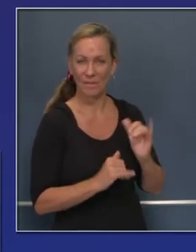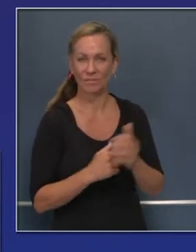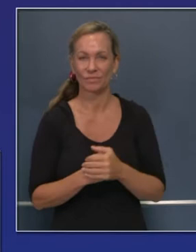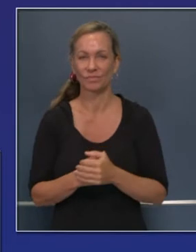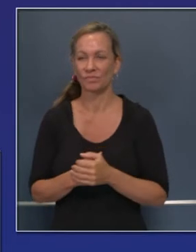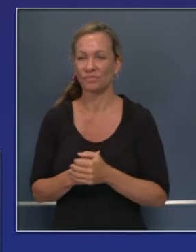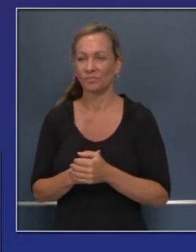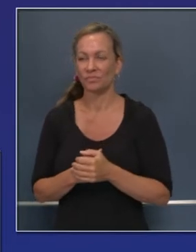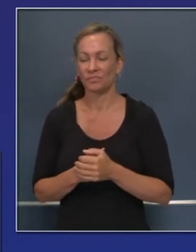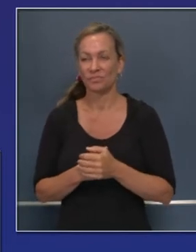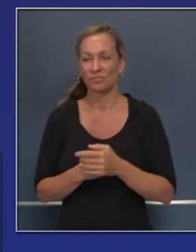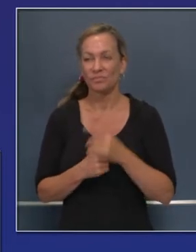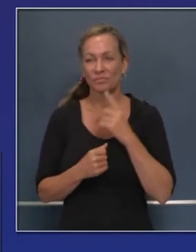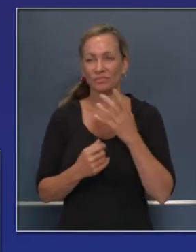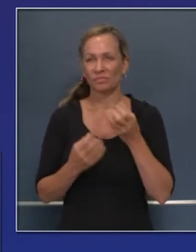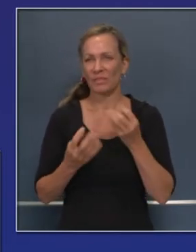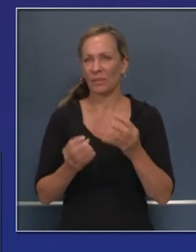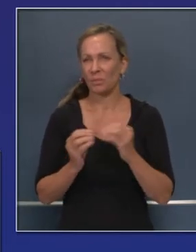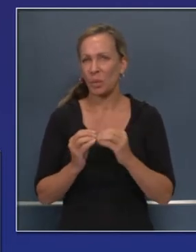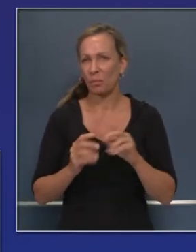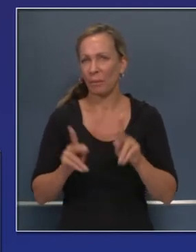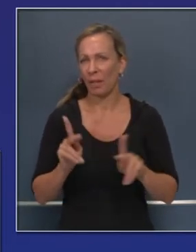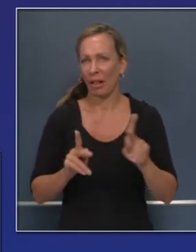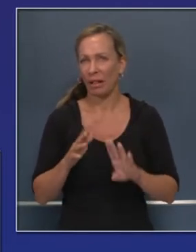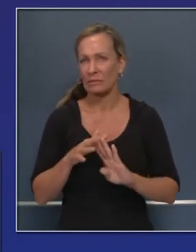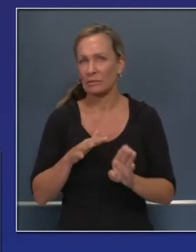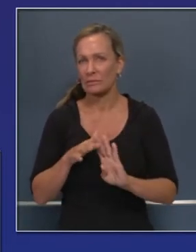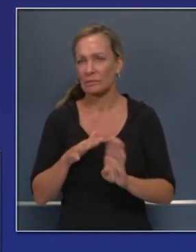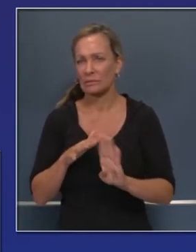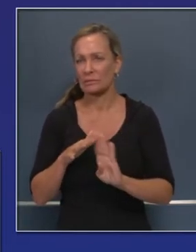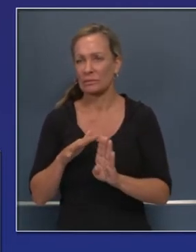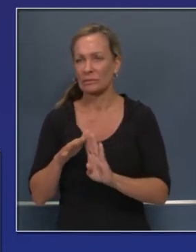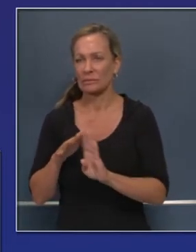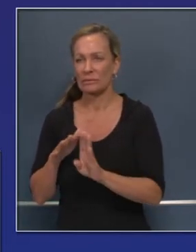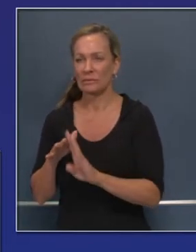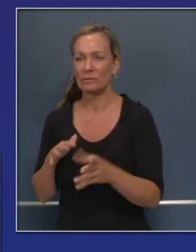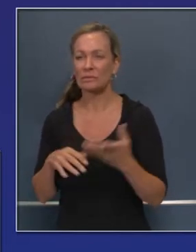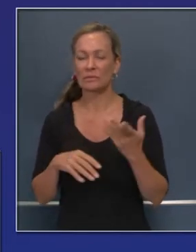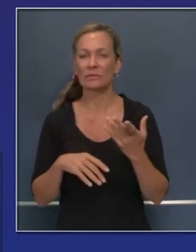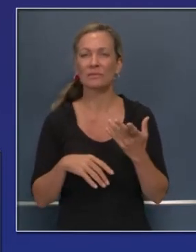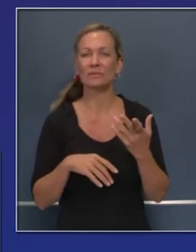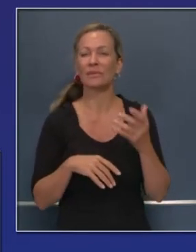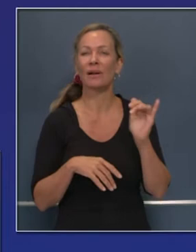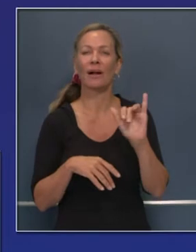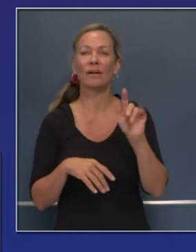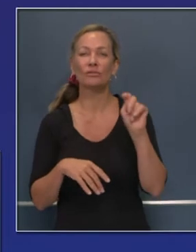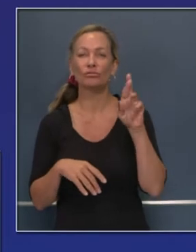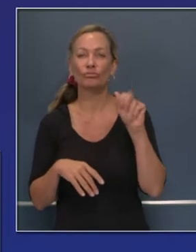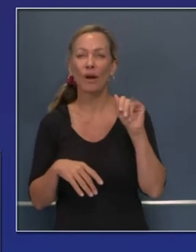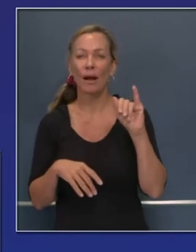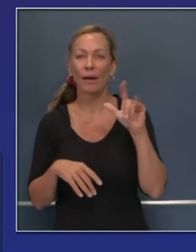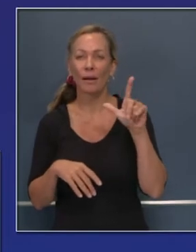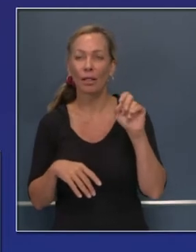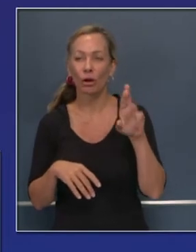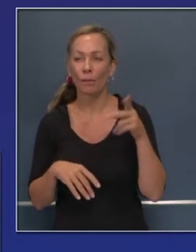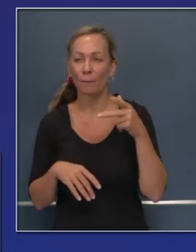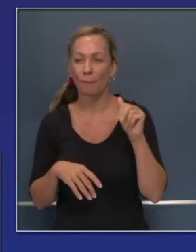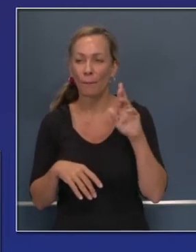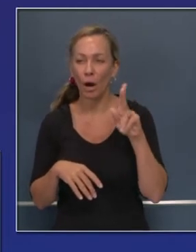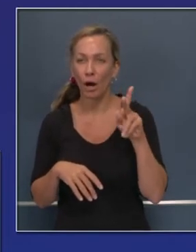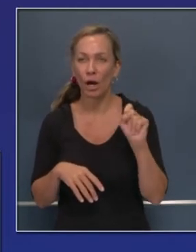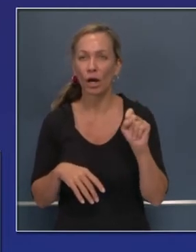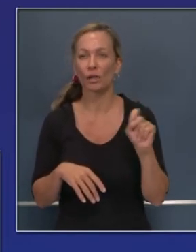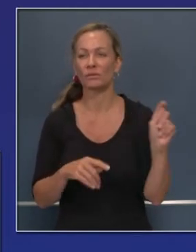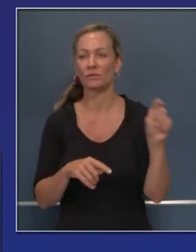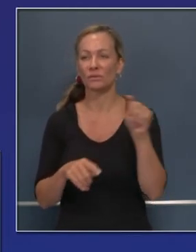múltiples. Muchos más han sido evacuados, incluyendo a parques de casas rodantes en el área de Santa Cruz. Ayer lo